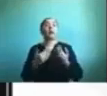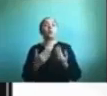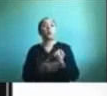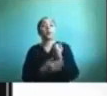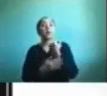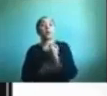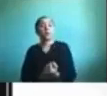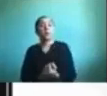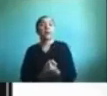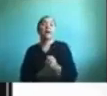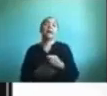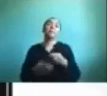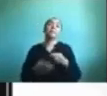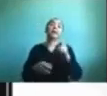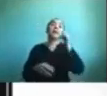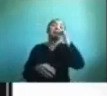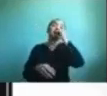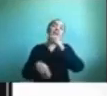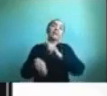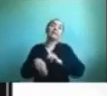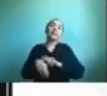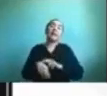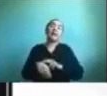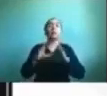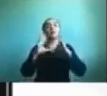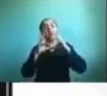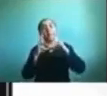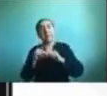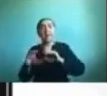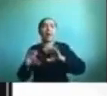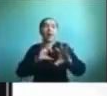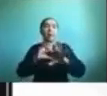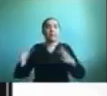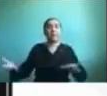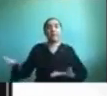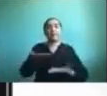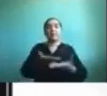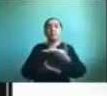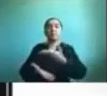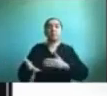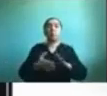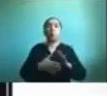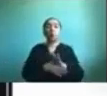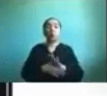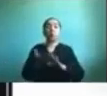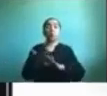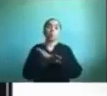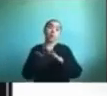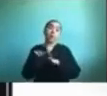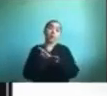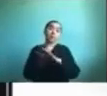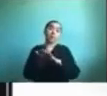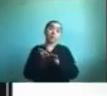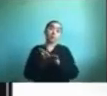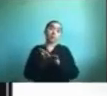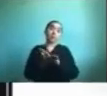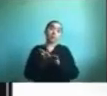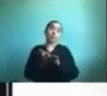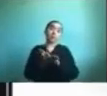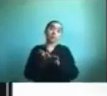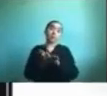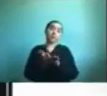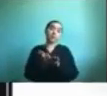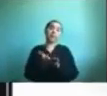tiempo en familia y para realizar actividades juntos ¿ya? por ejemplo en